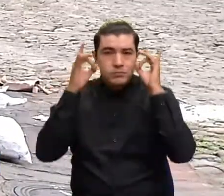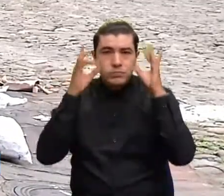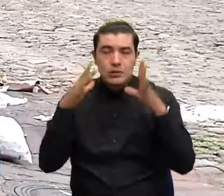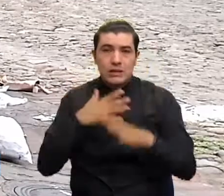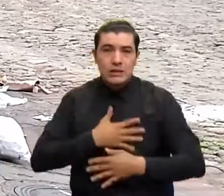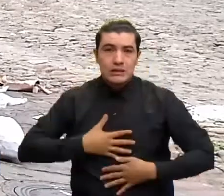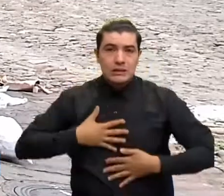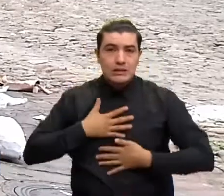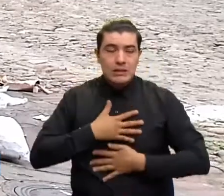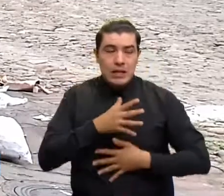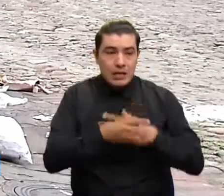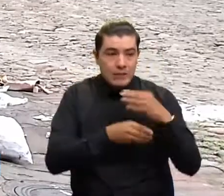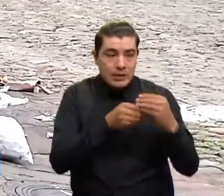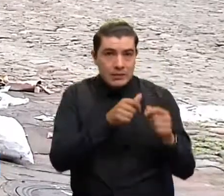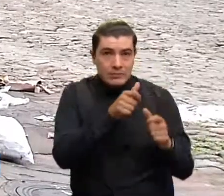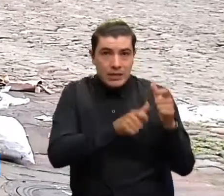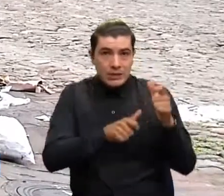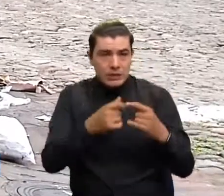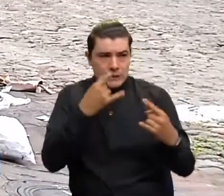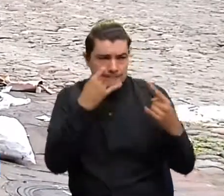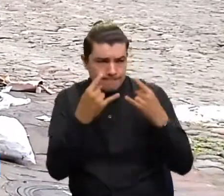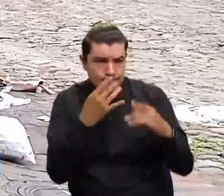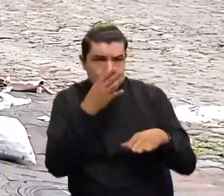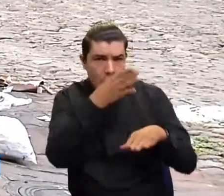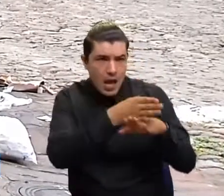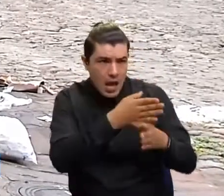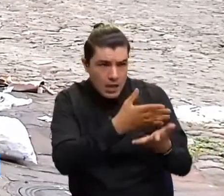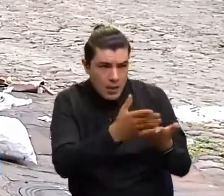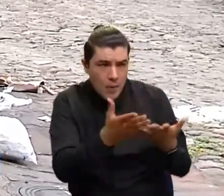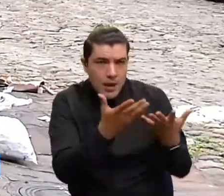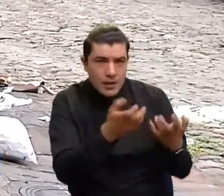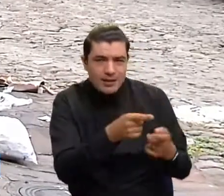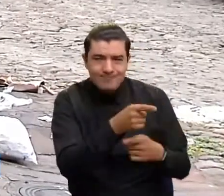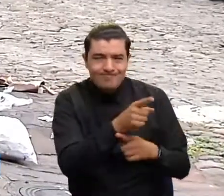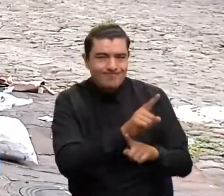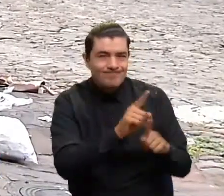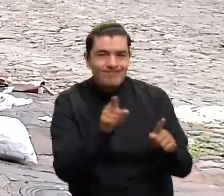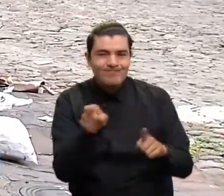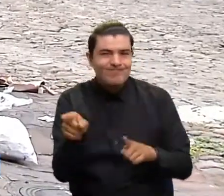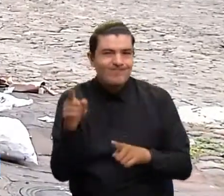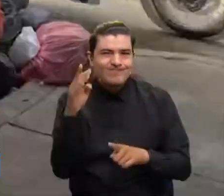ahuyenta a los clientes en esta zona comercial del municipio colonial.